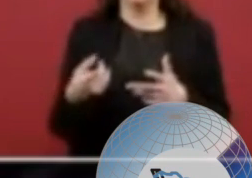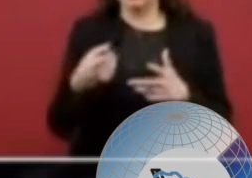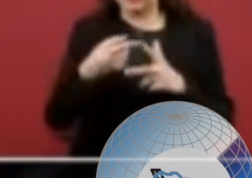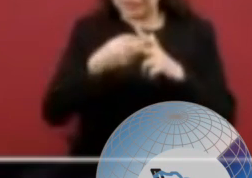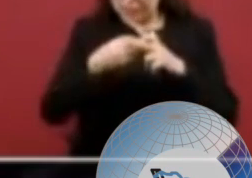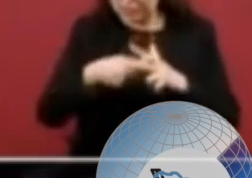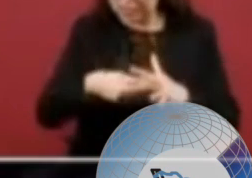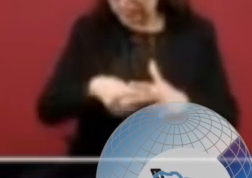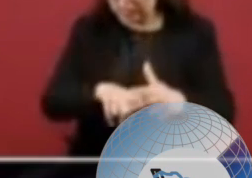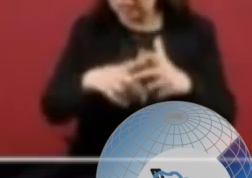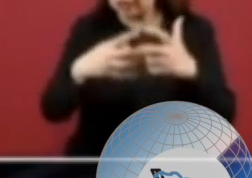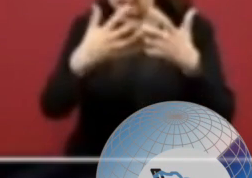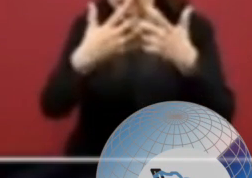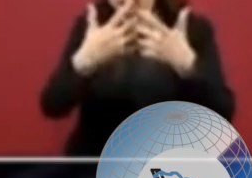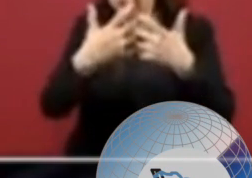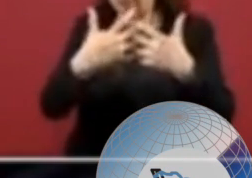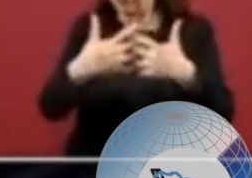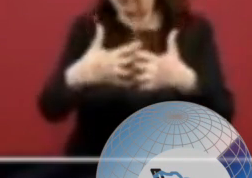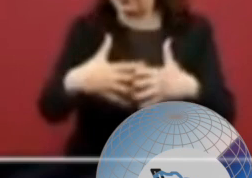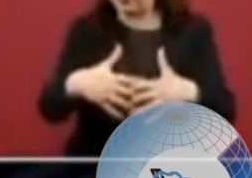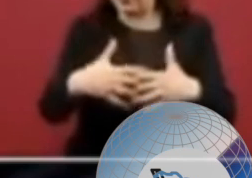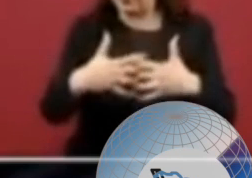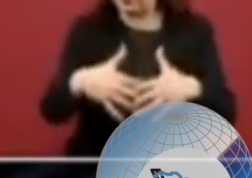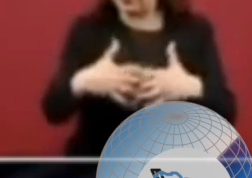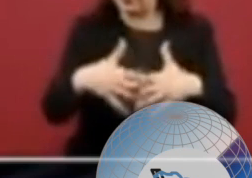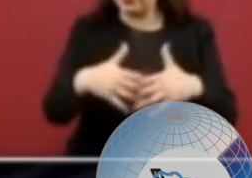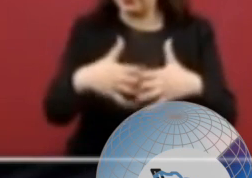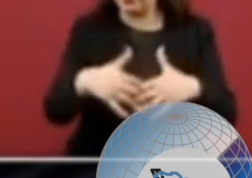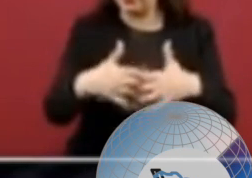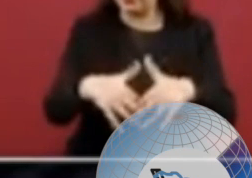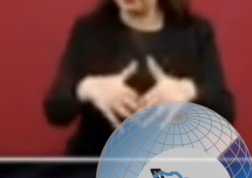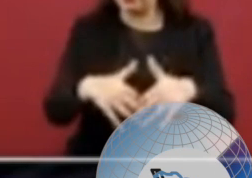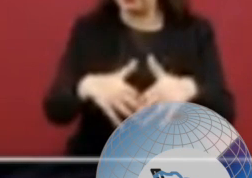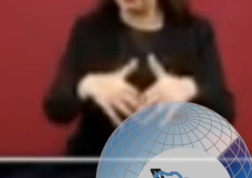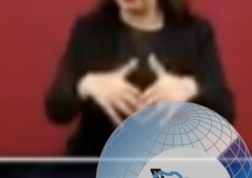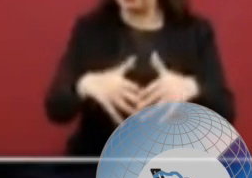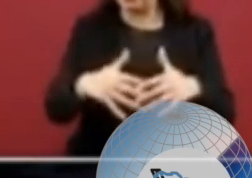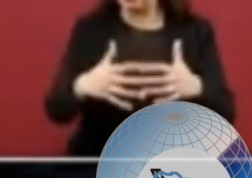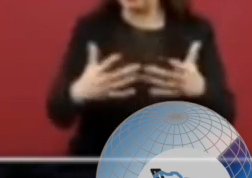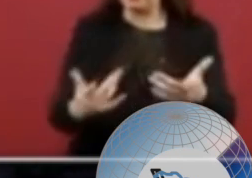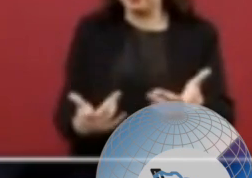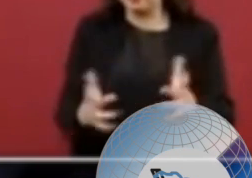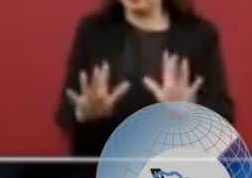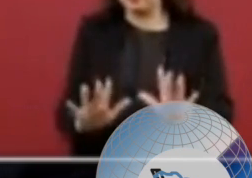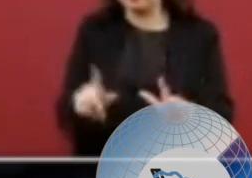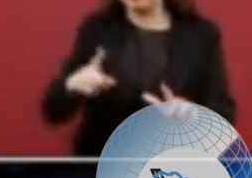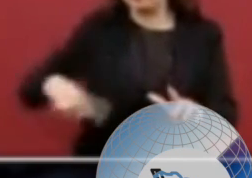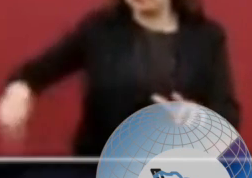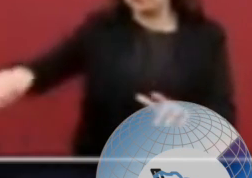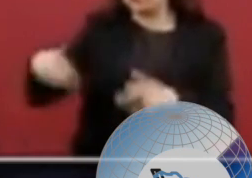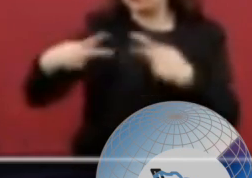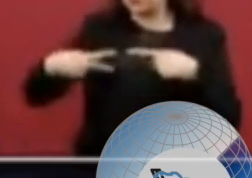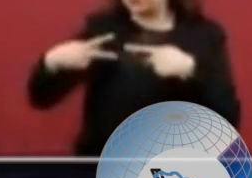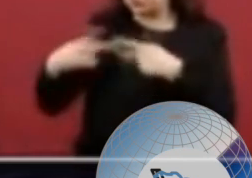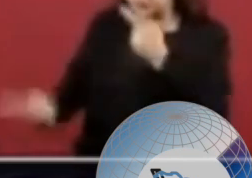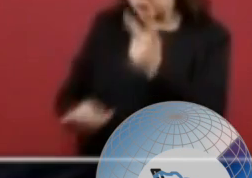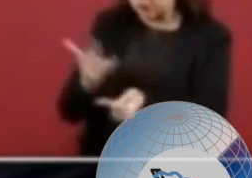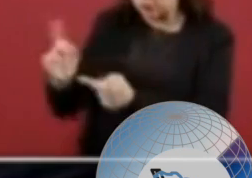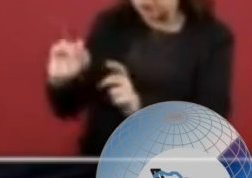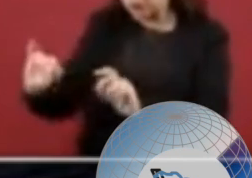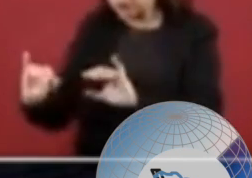esa participación ciudadana,